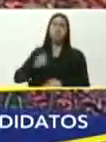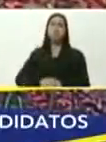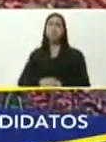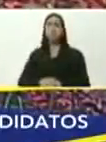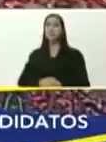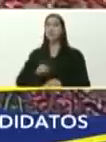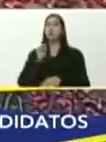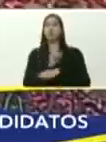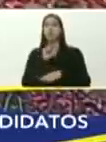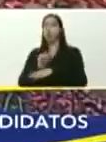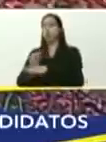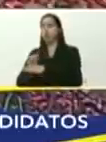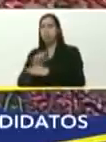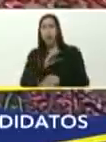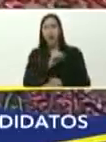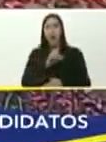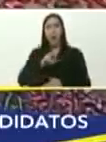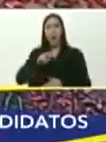criticando a García Carneiro,